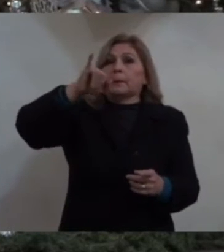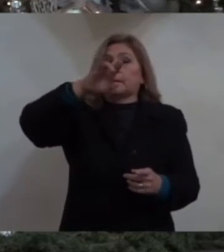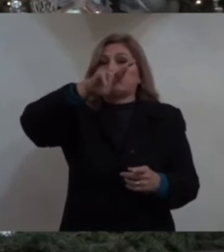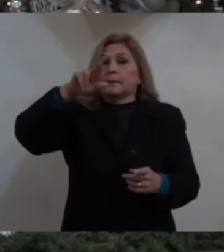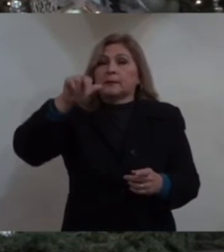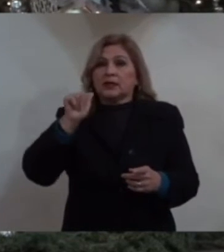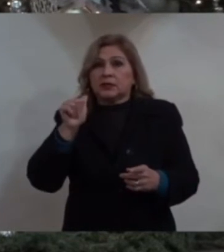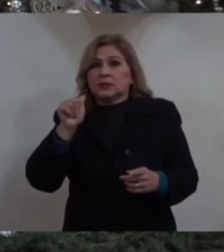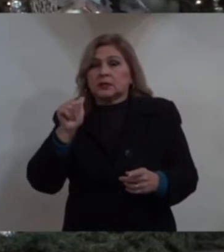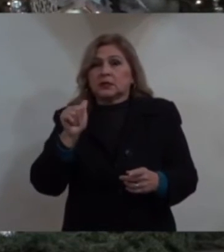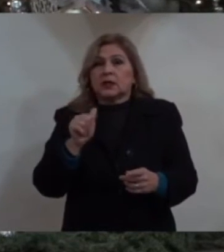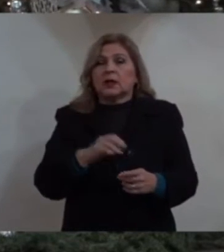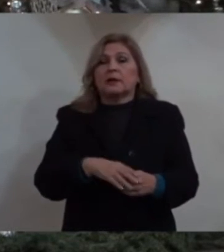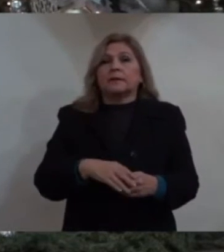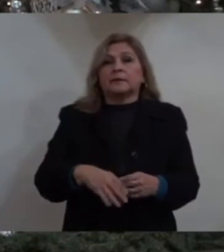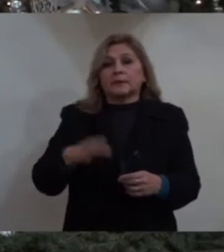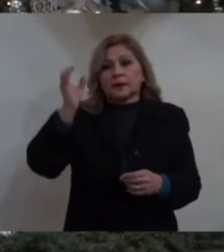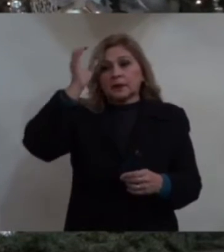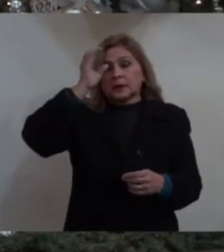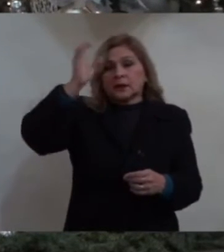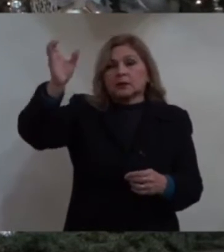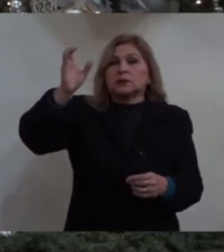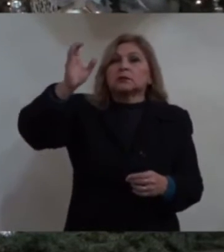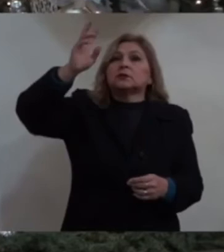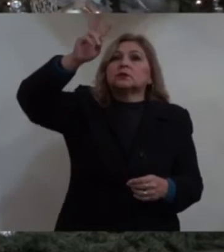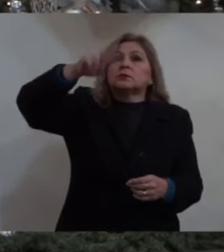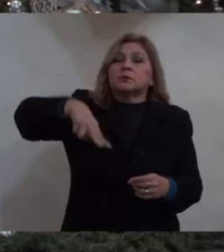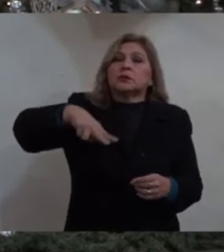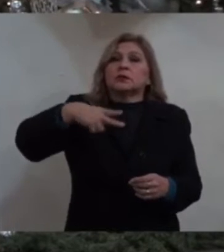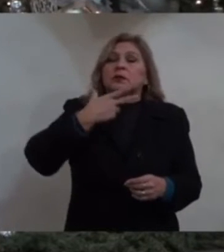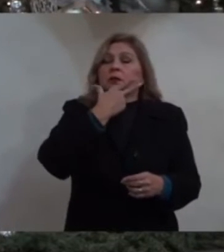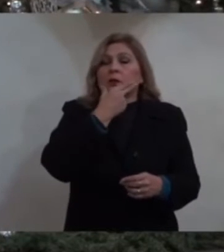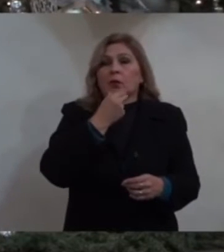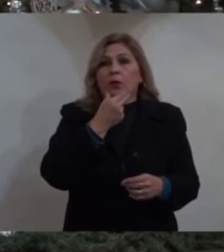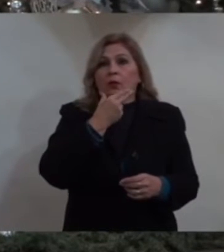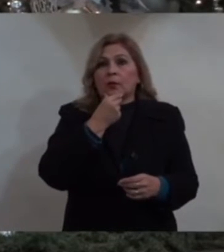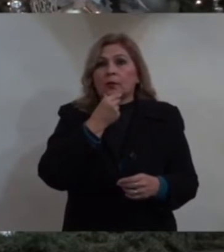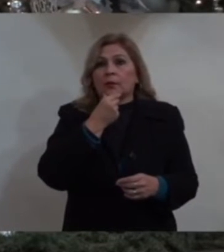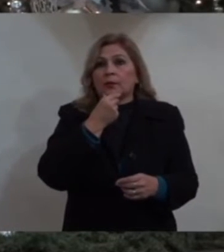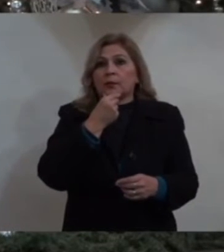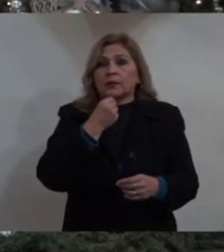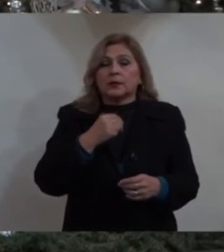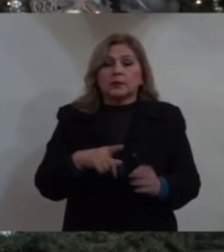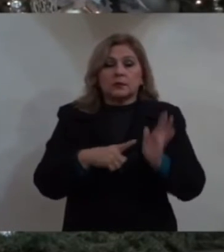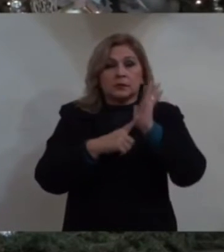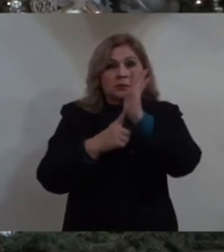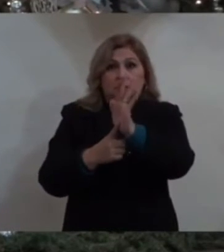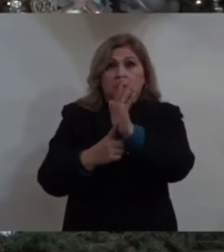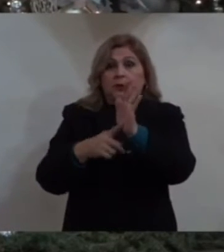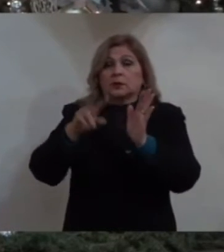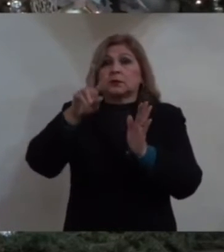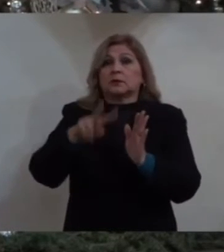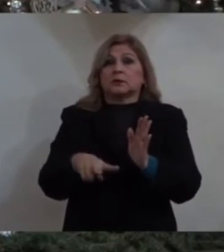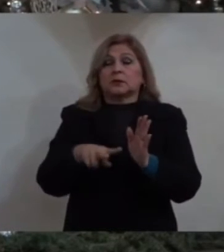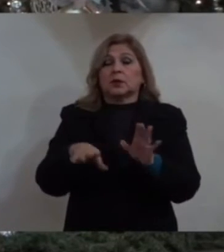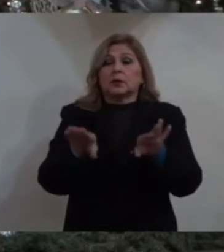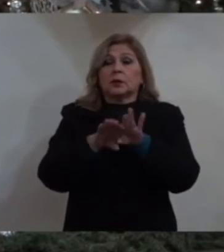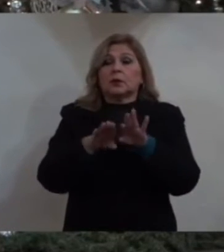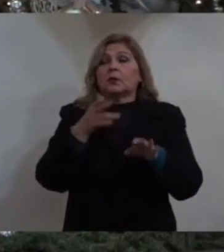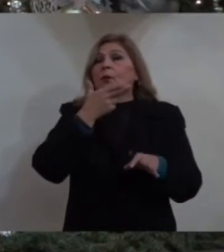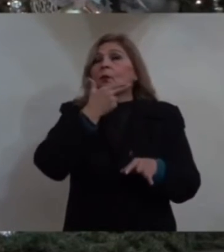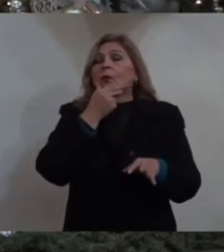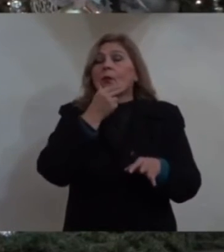que Cristo es verdadero hombre. Y como hombre, como ser humano,